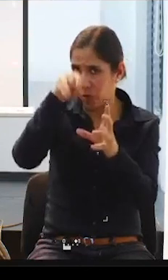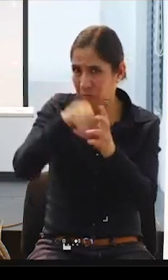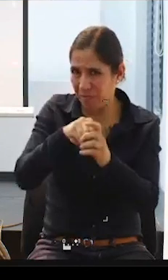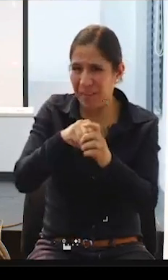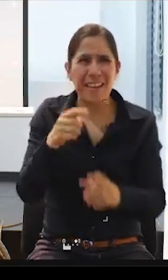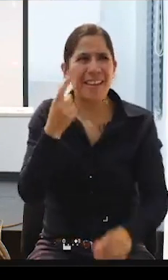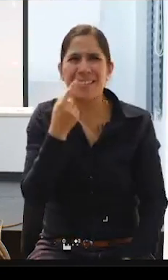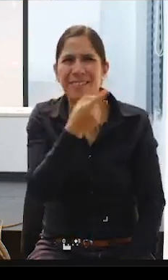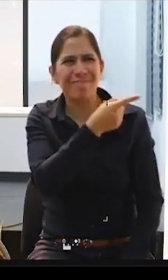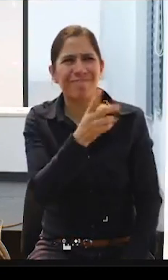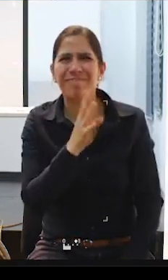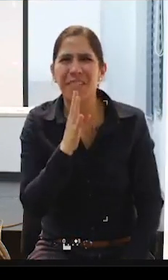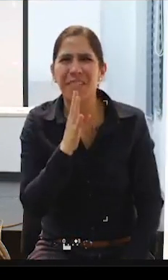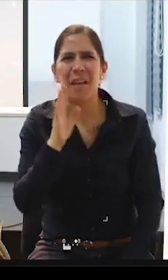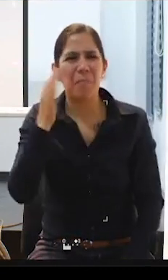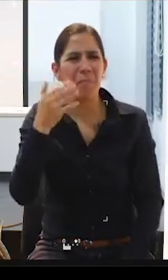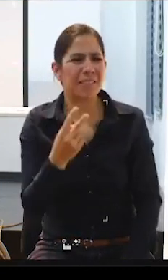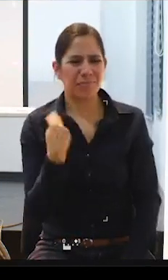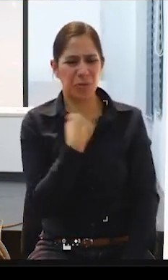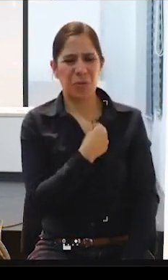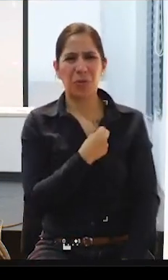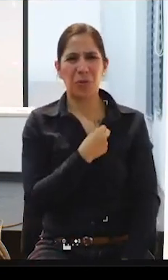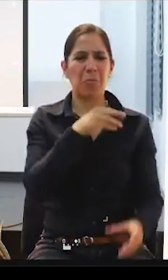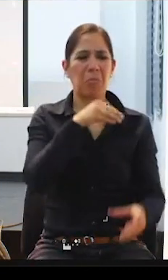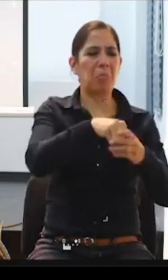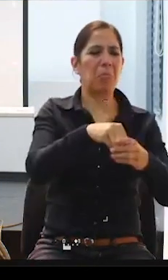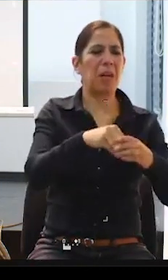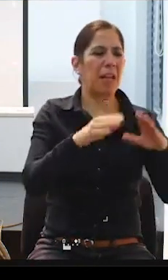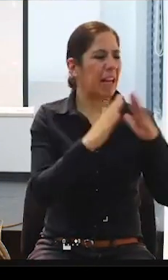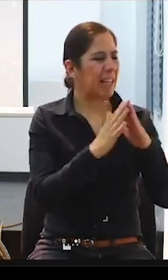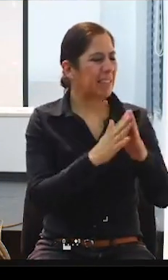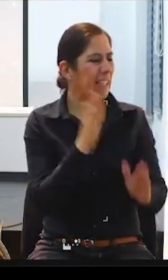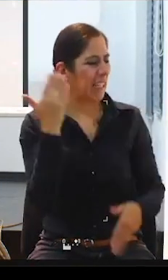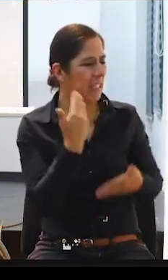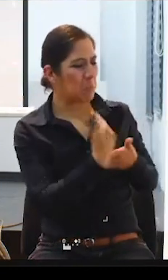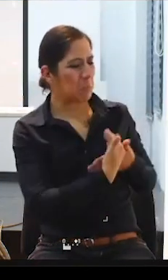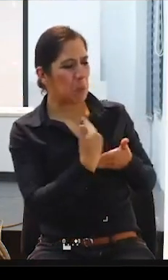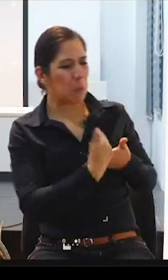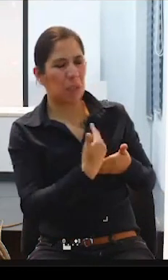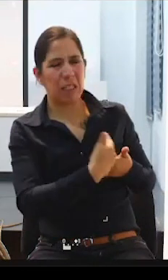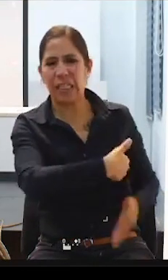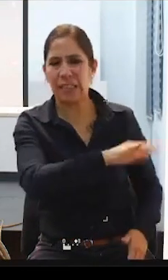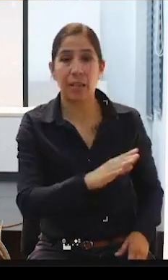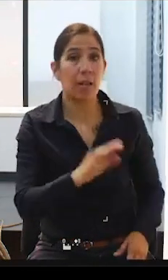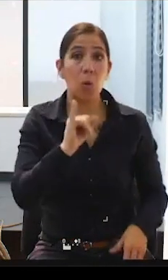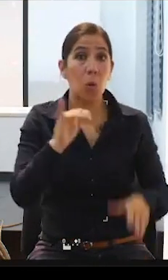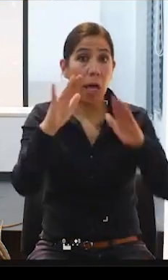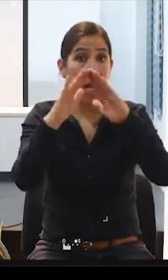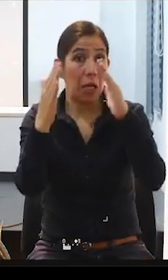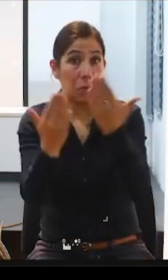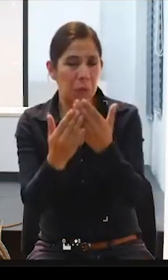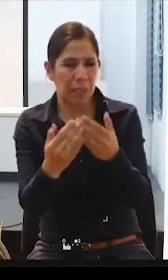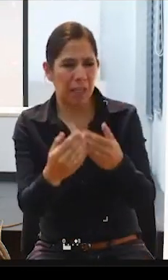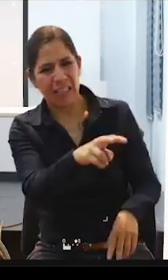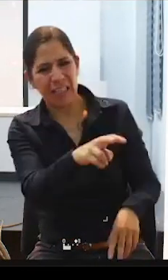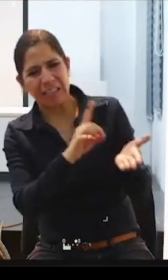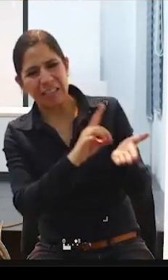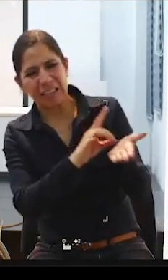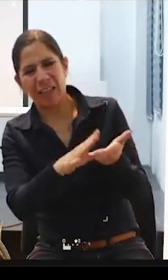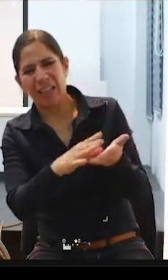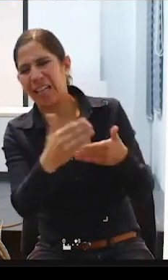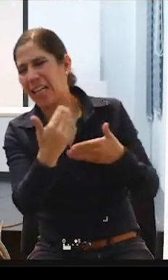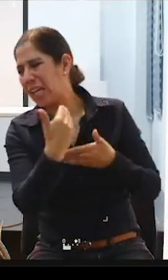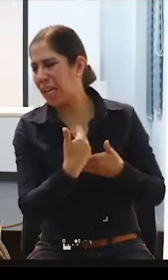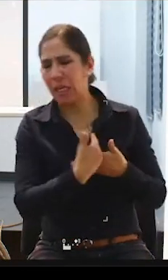bien había dicho anteriormente, como un estorbo, no se preocupan, ¿verdad? a los docentes por realmente investigar, por saber cómo dar